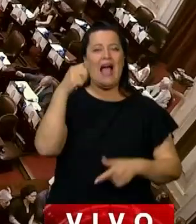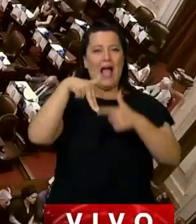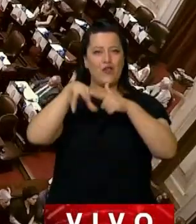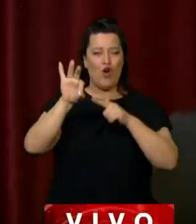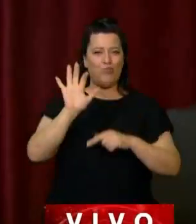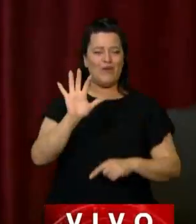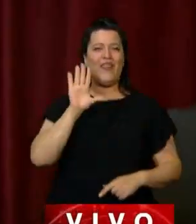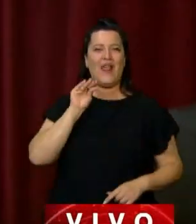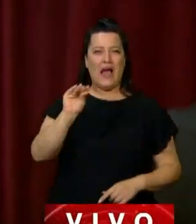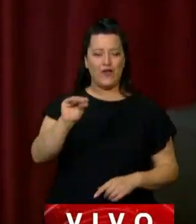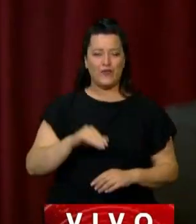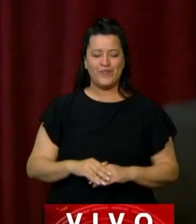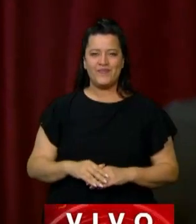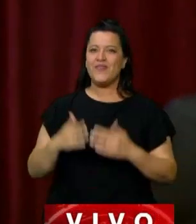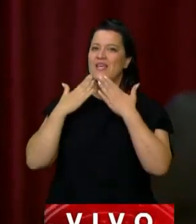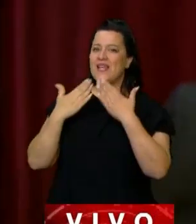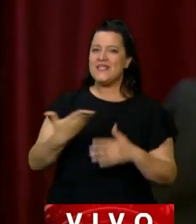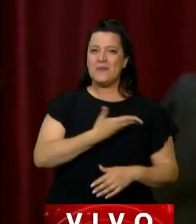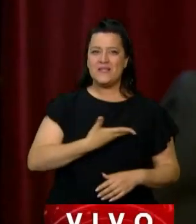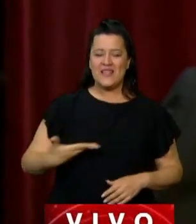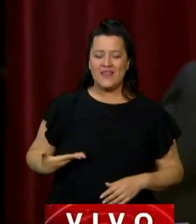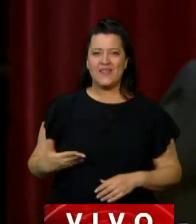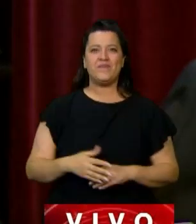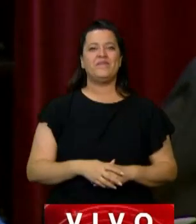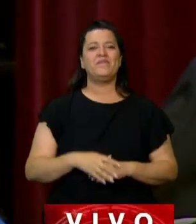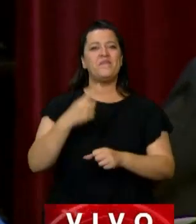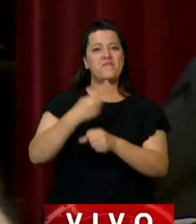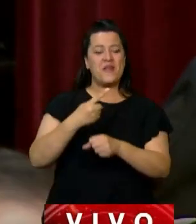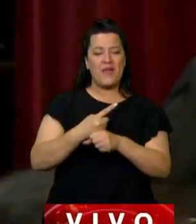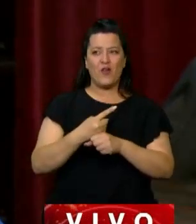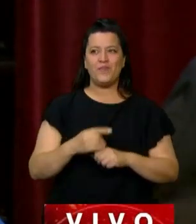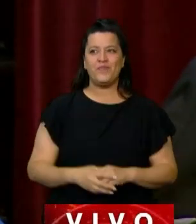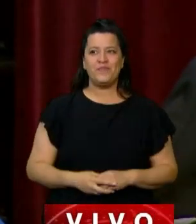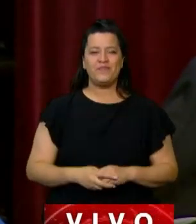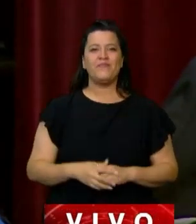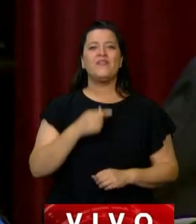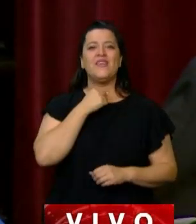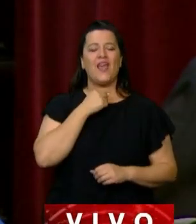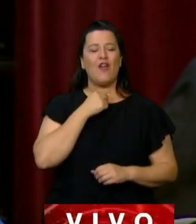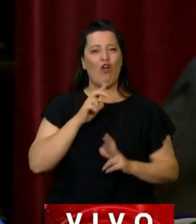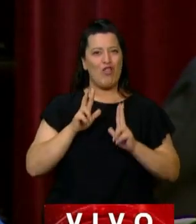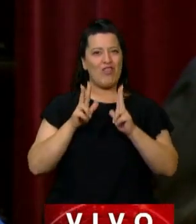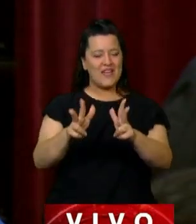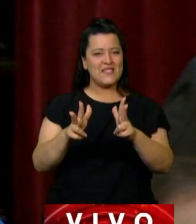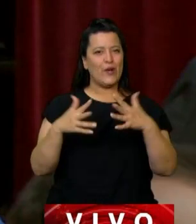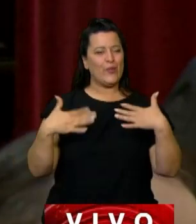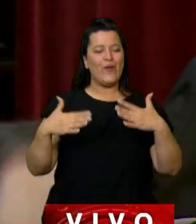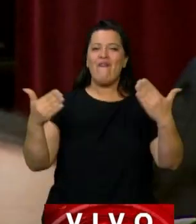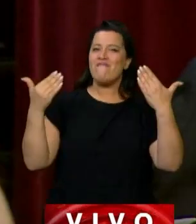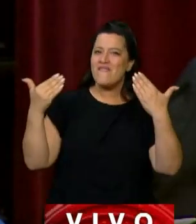Gracias, Presidente. Bueno, en primer lugar, destacar y